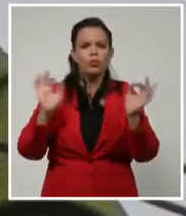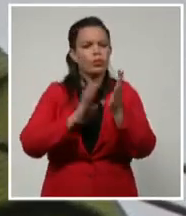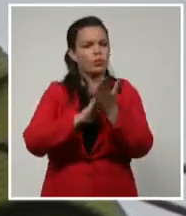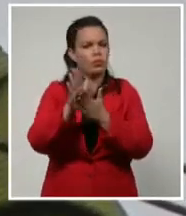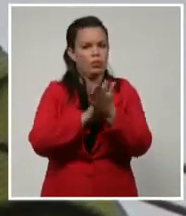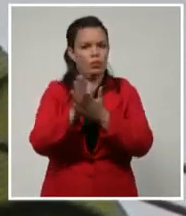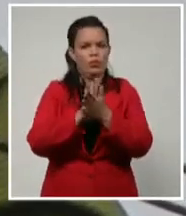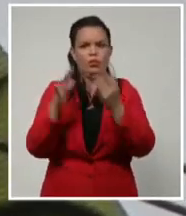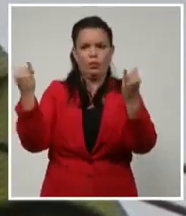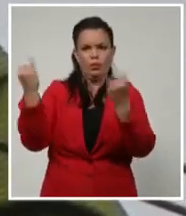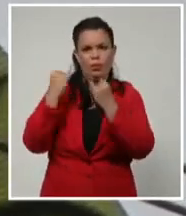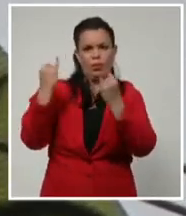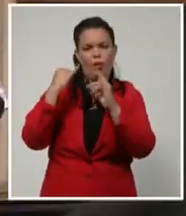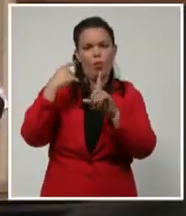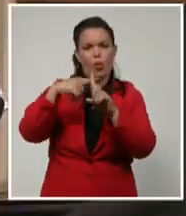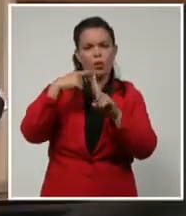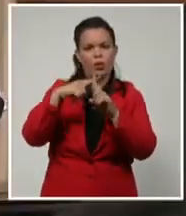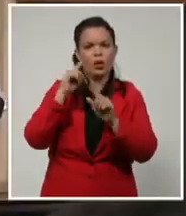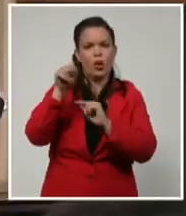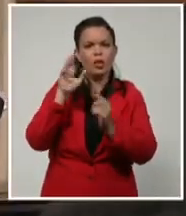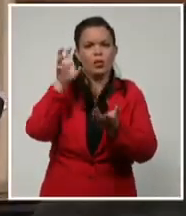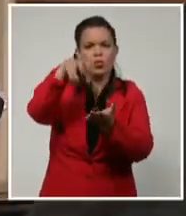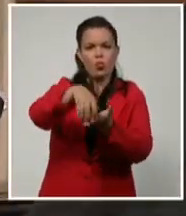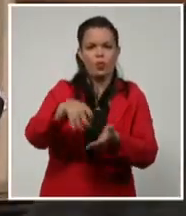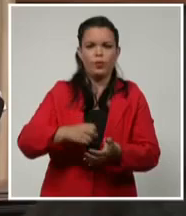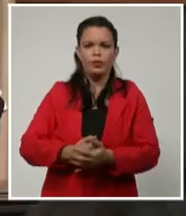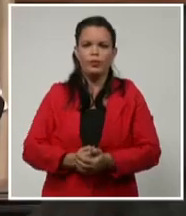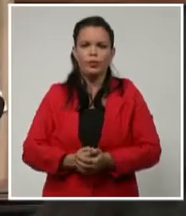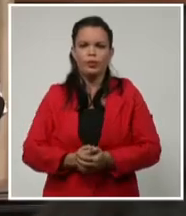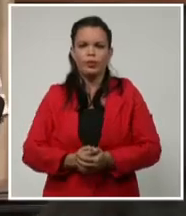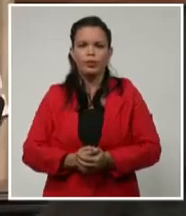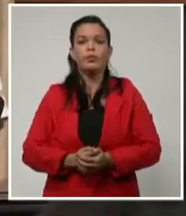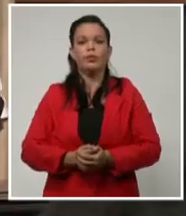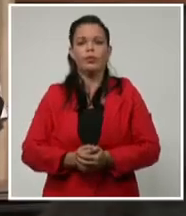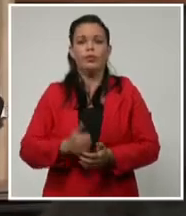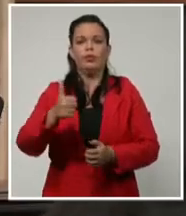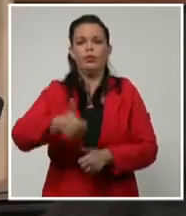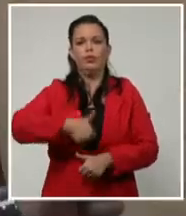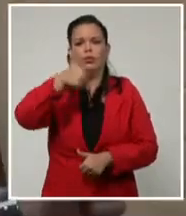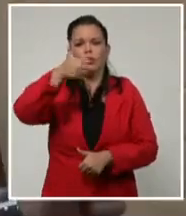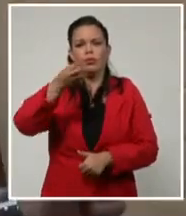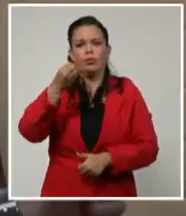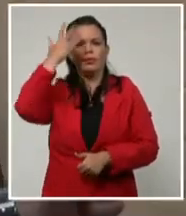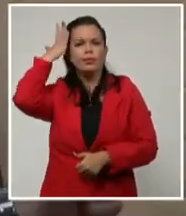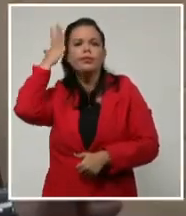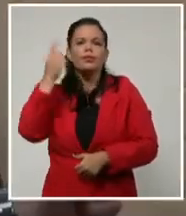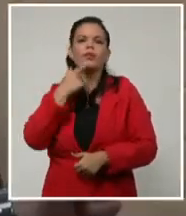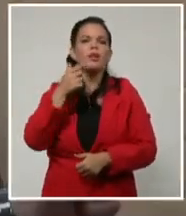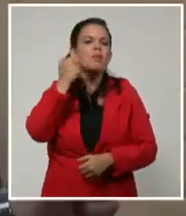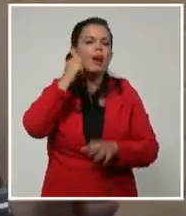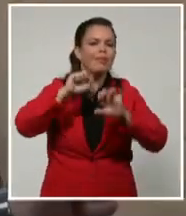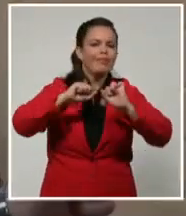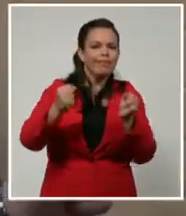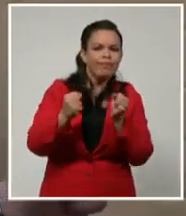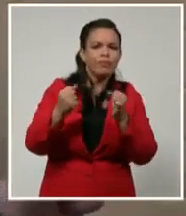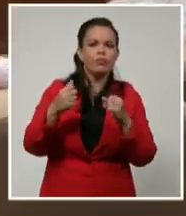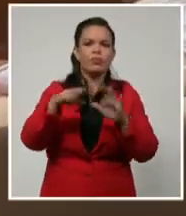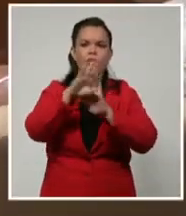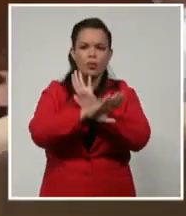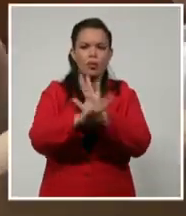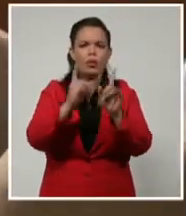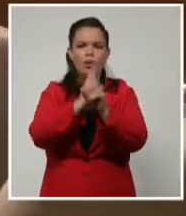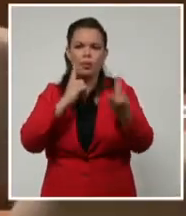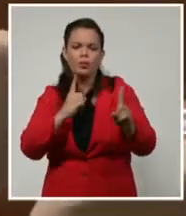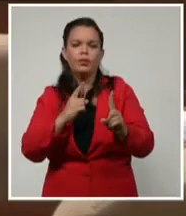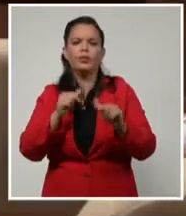en este centro. Al respecto, el presidente Miguel Díaz-Canel llamó a reciar las medidas de aislamiento en La Habana.